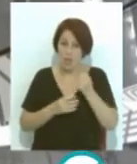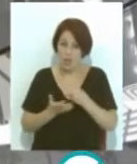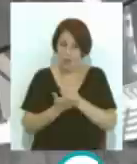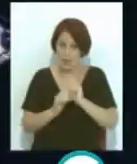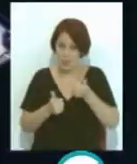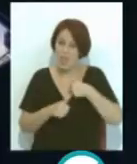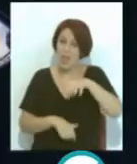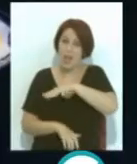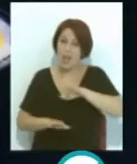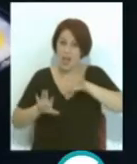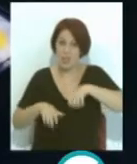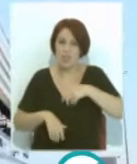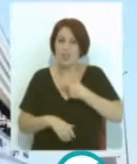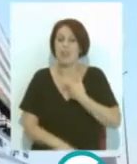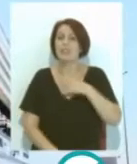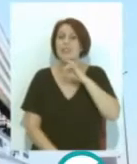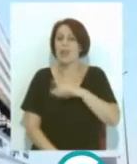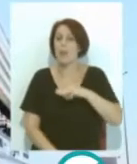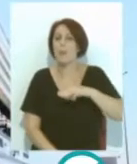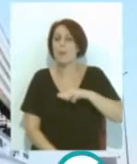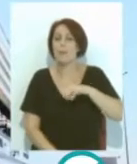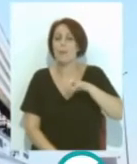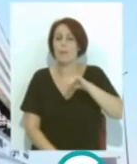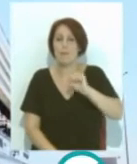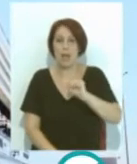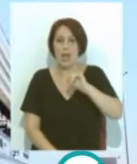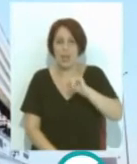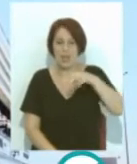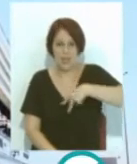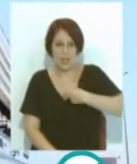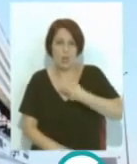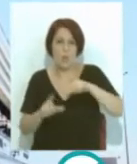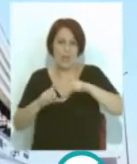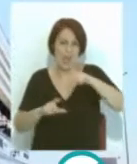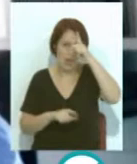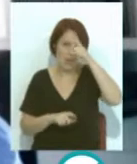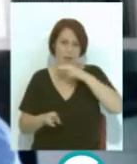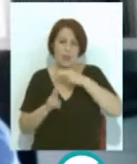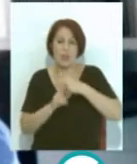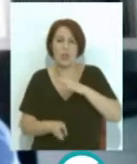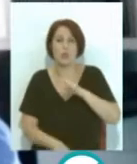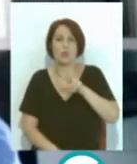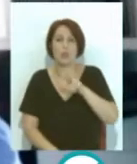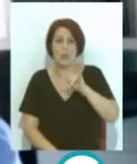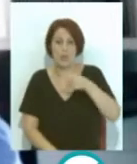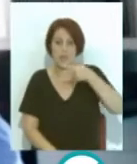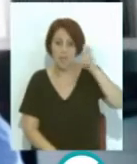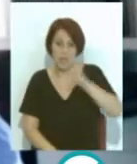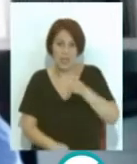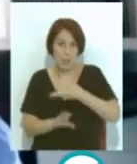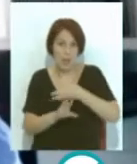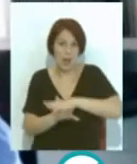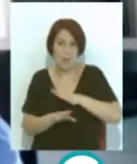el muelle gaditano lo tendrá el Main Shift 2 de la compañía alemana Tui. Efectivamente, vendrá desde Palma de Mallorca para hacer,